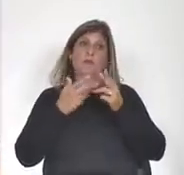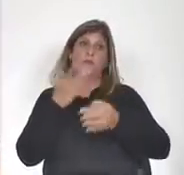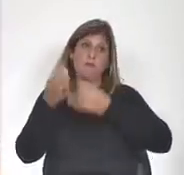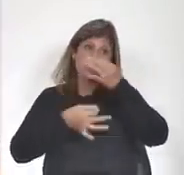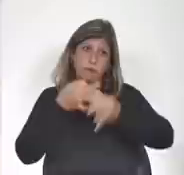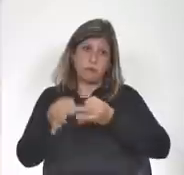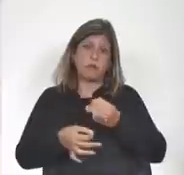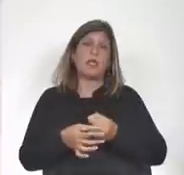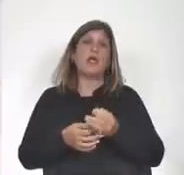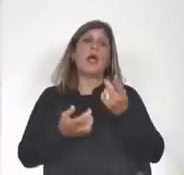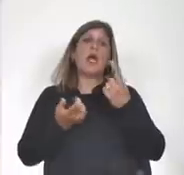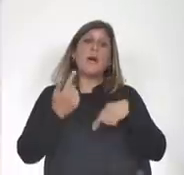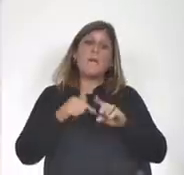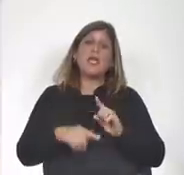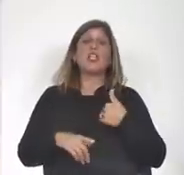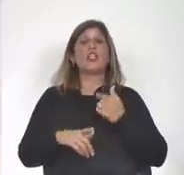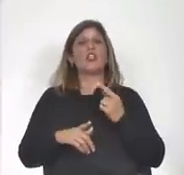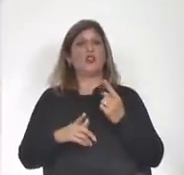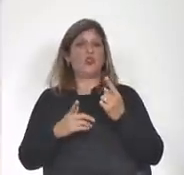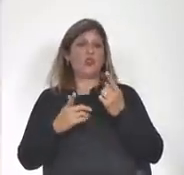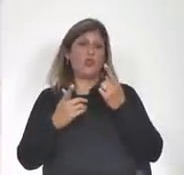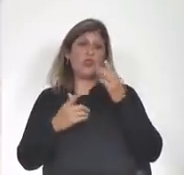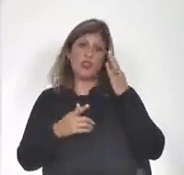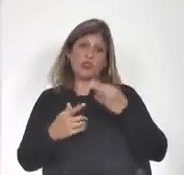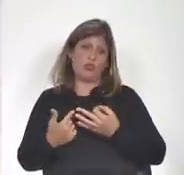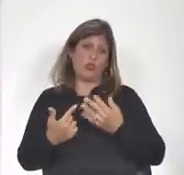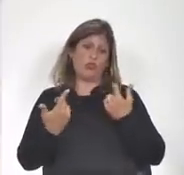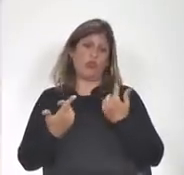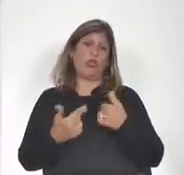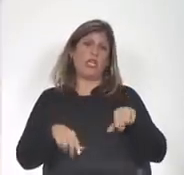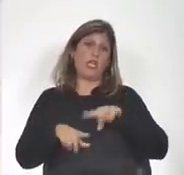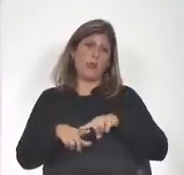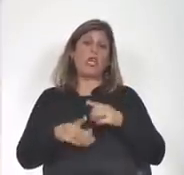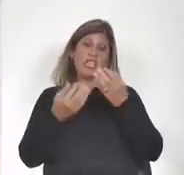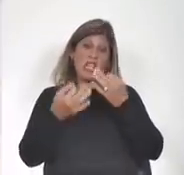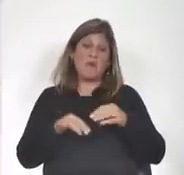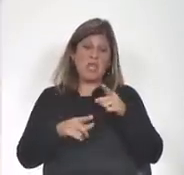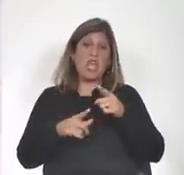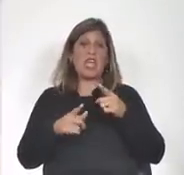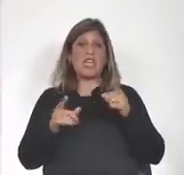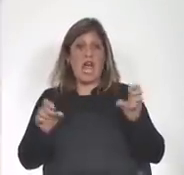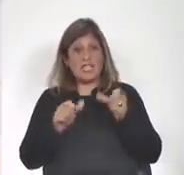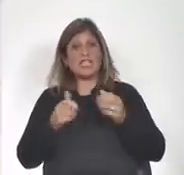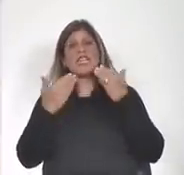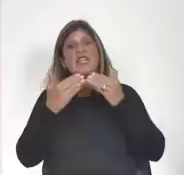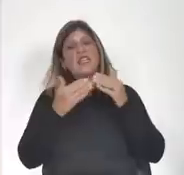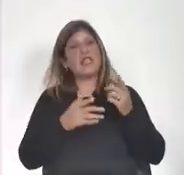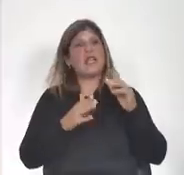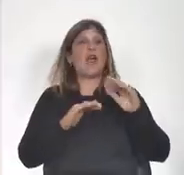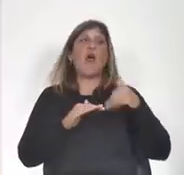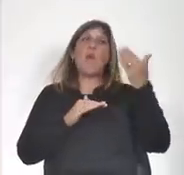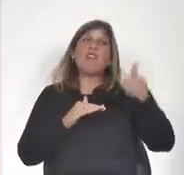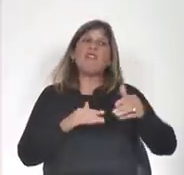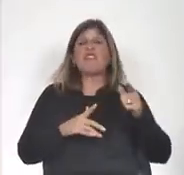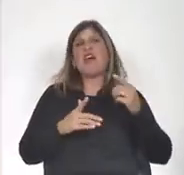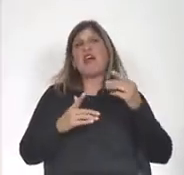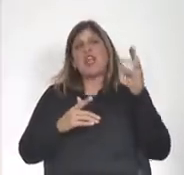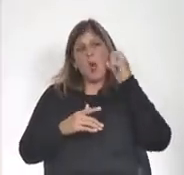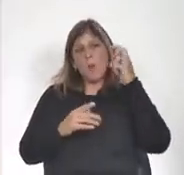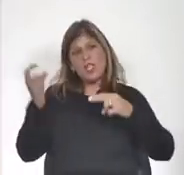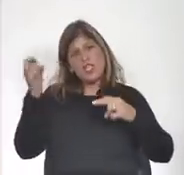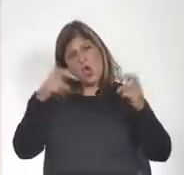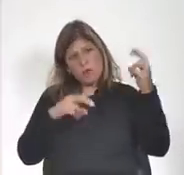Pero nos parece oportuno hacer esta interpelación más allá de lo que han opinado legítimamente otros señores legisladores